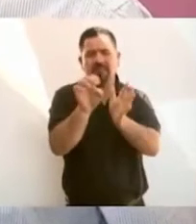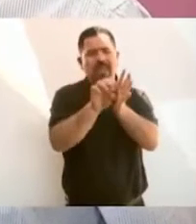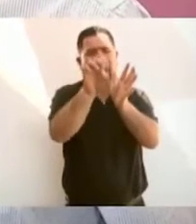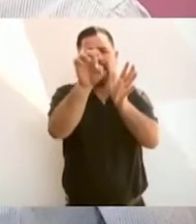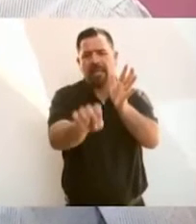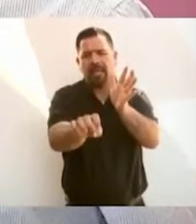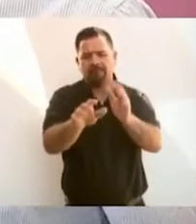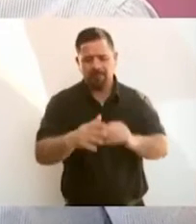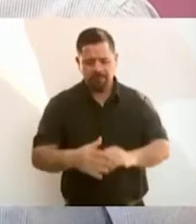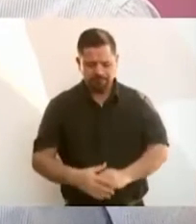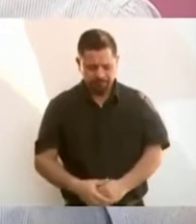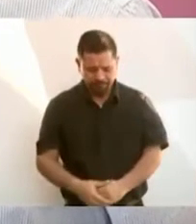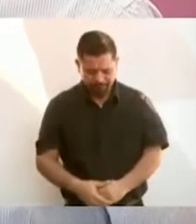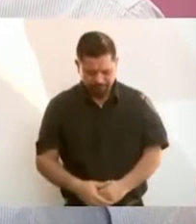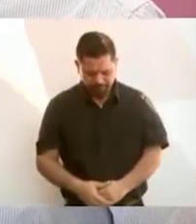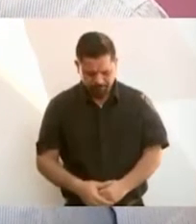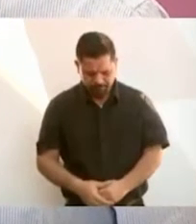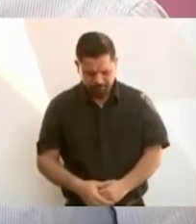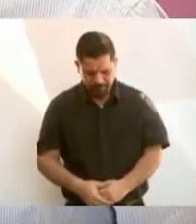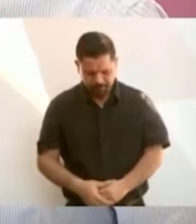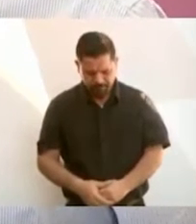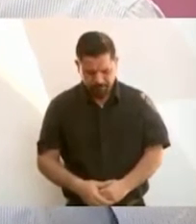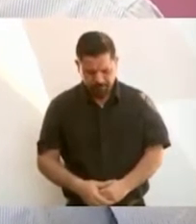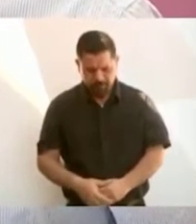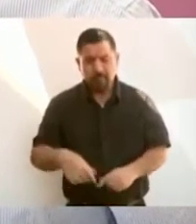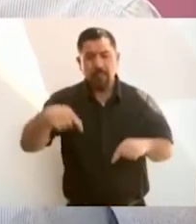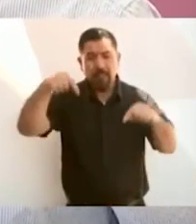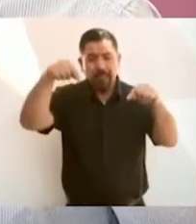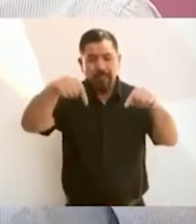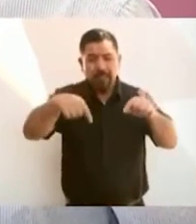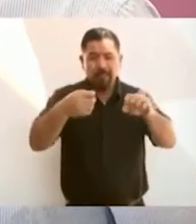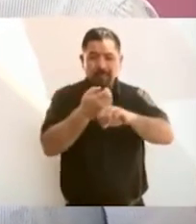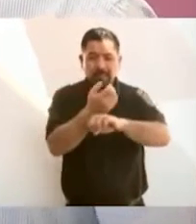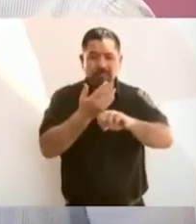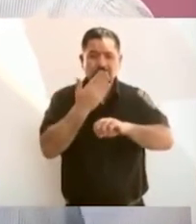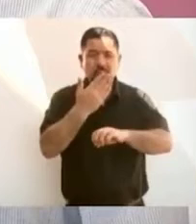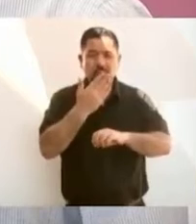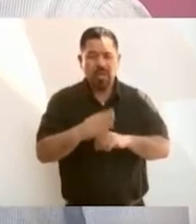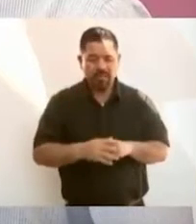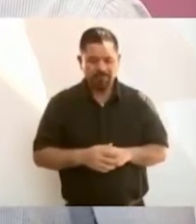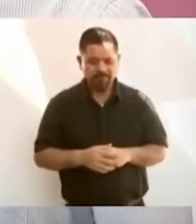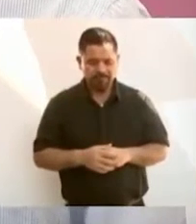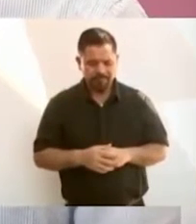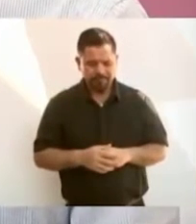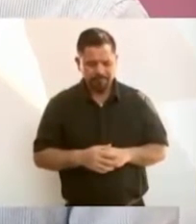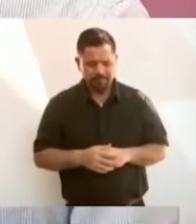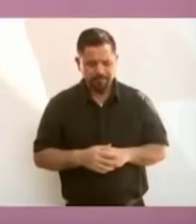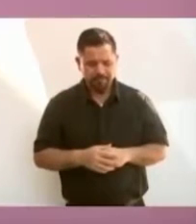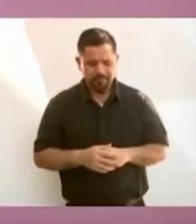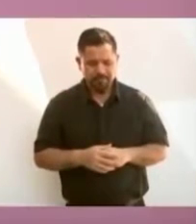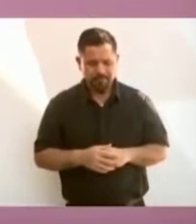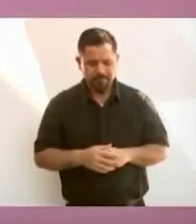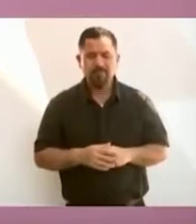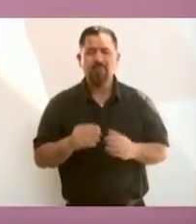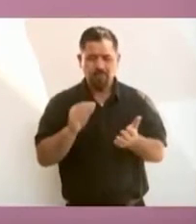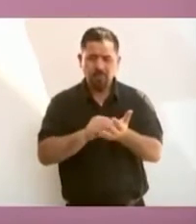Aquí en Sonora vamos a seguir